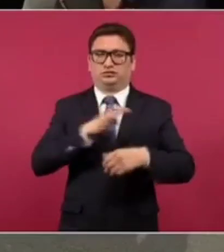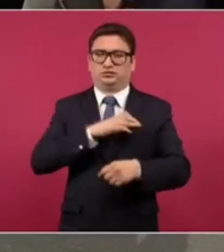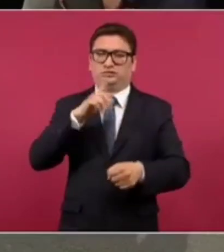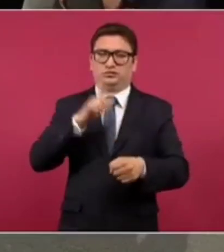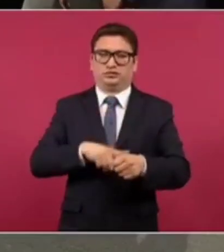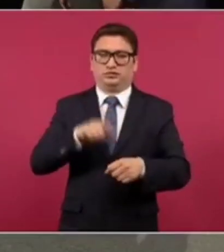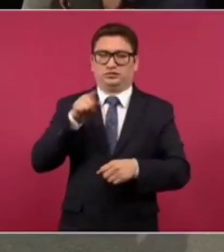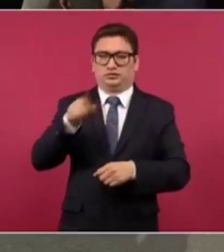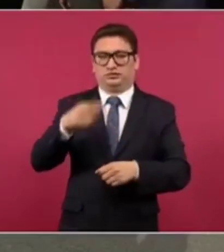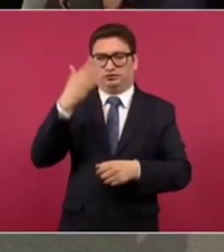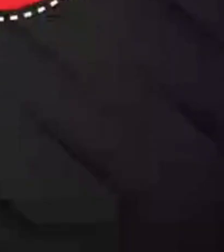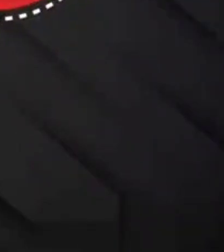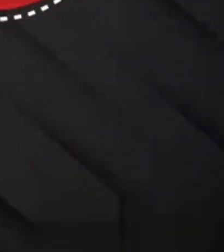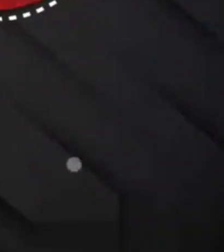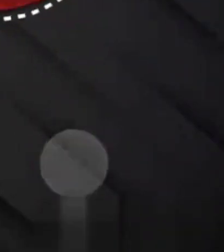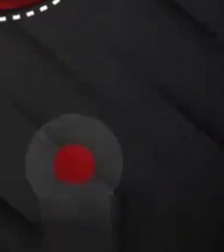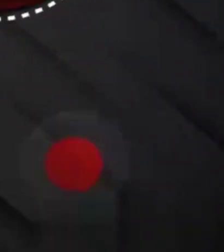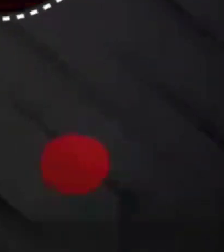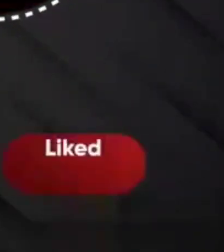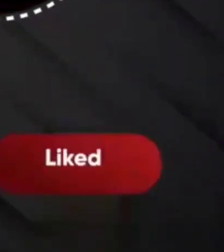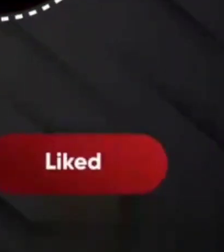del sector empresarial.